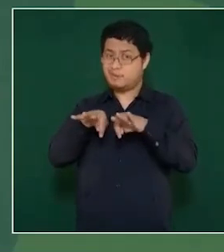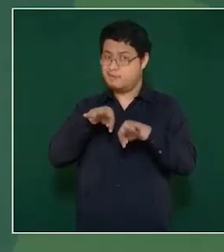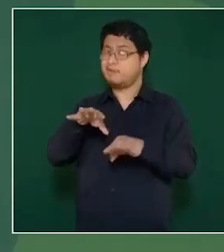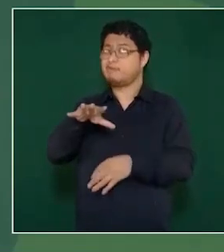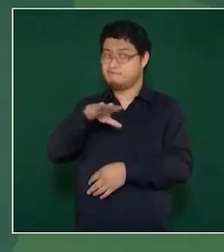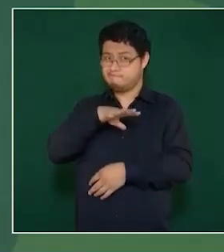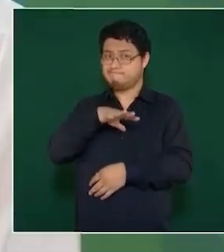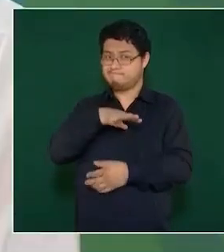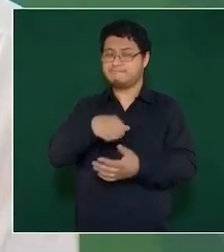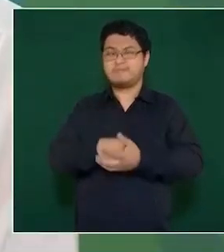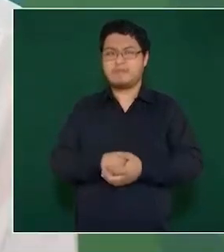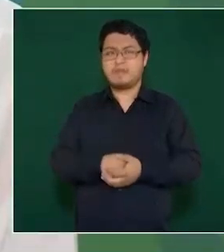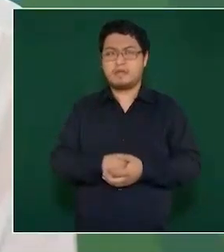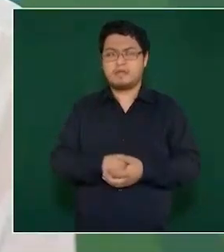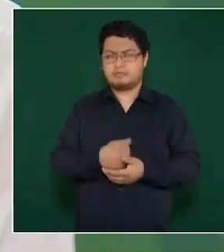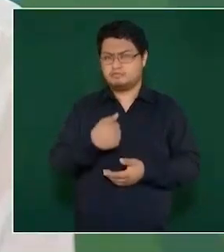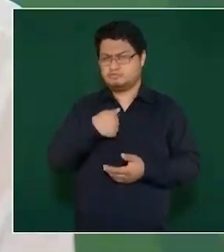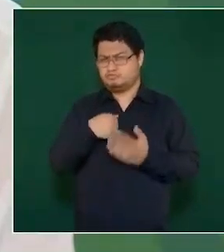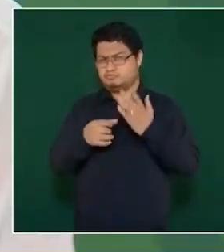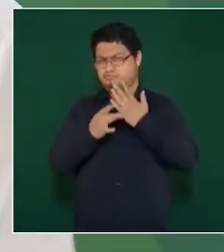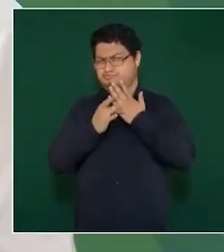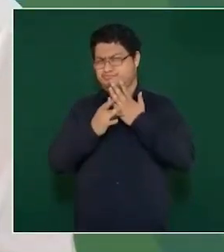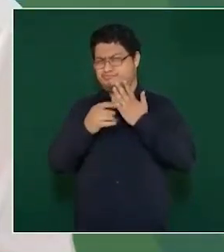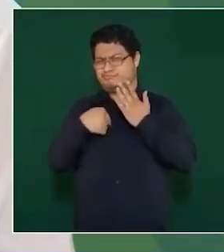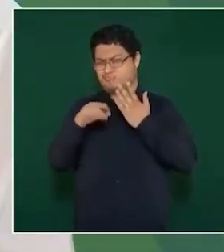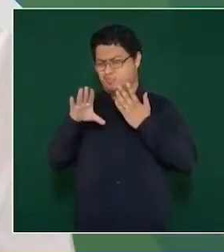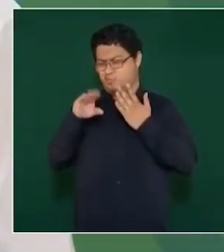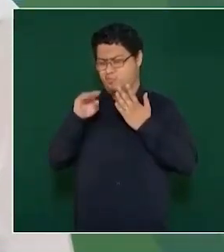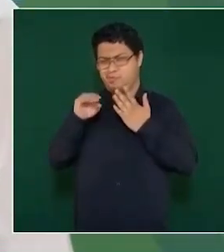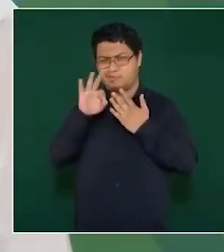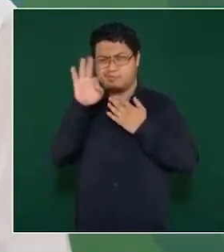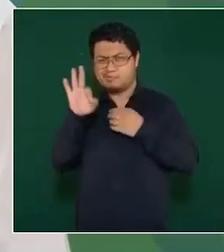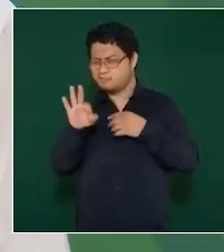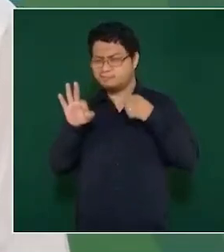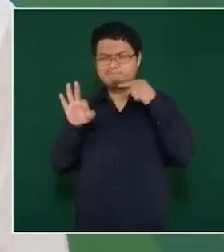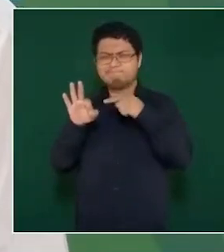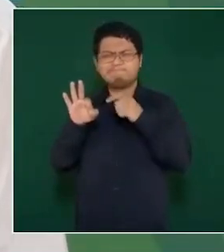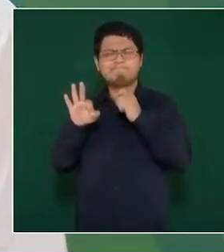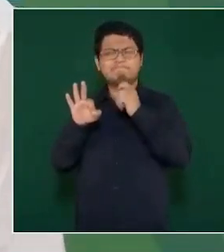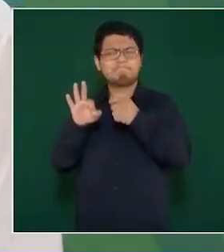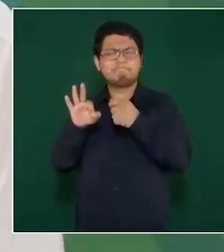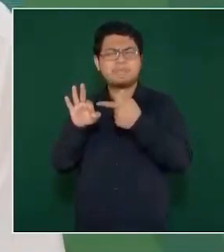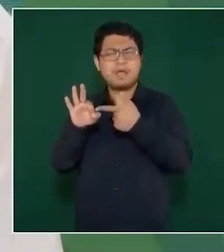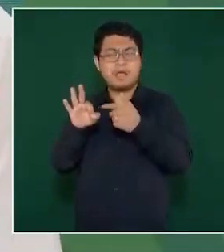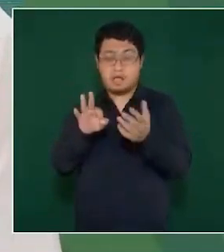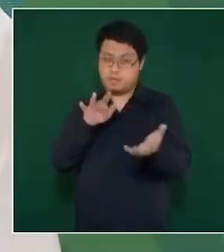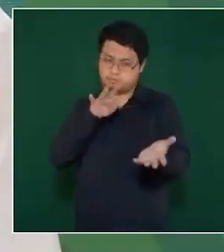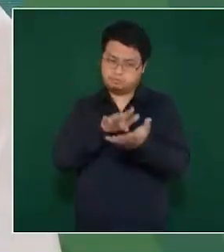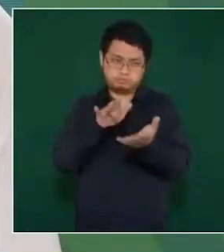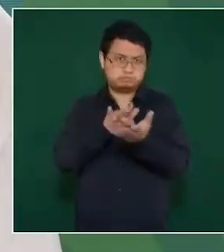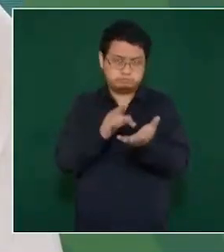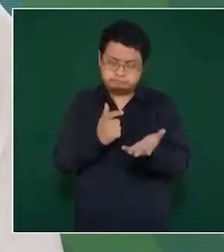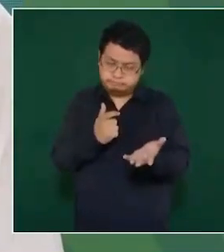90% de los hogares estamos hablando de los que reciben apoyo directo,